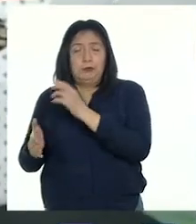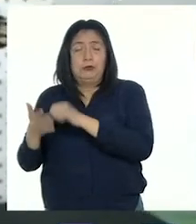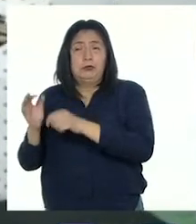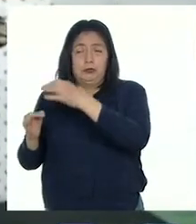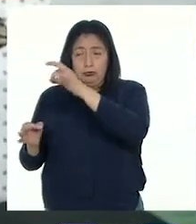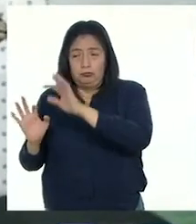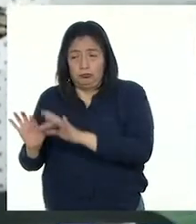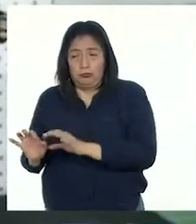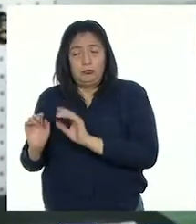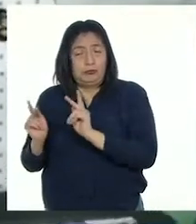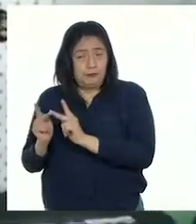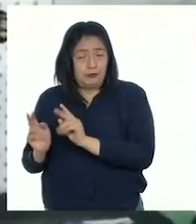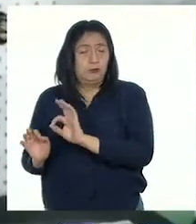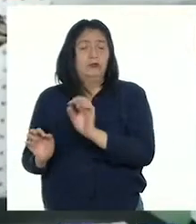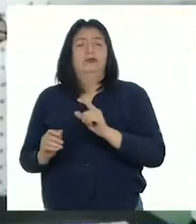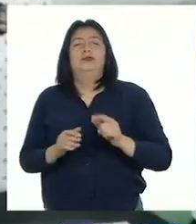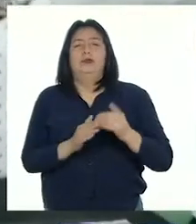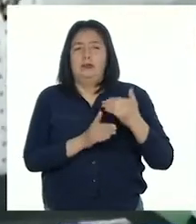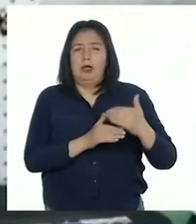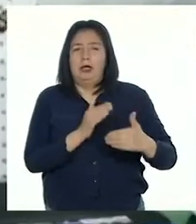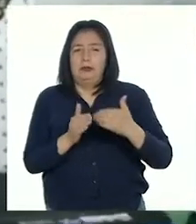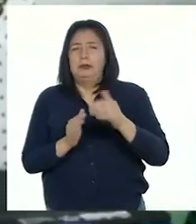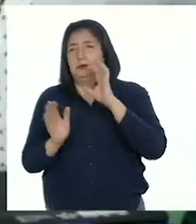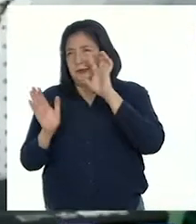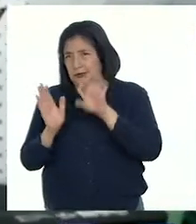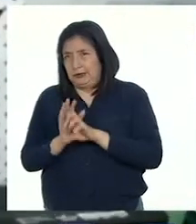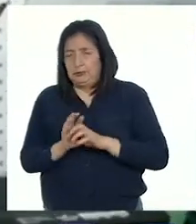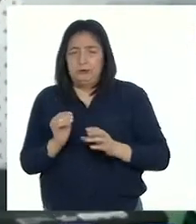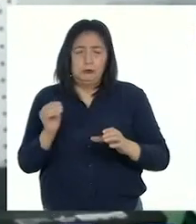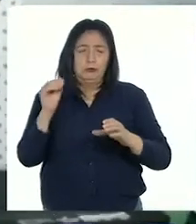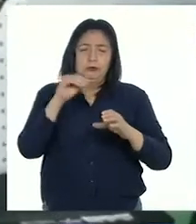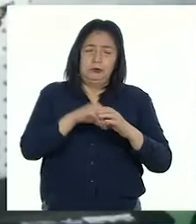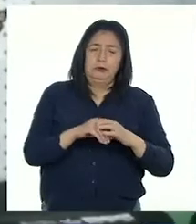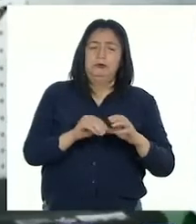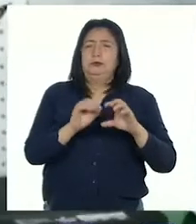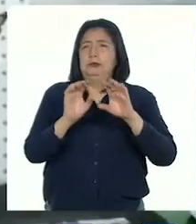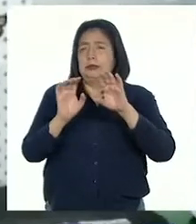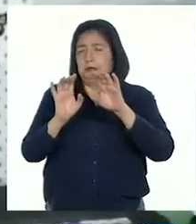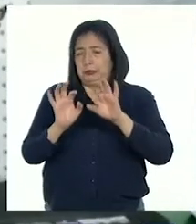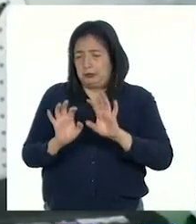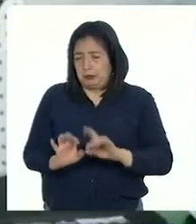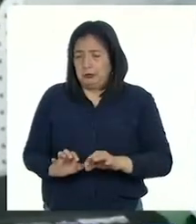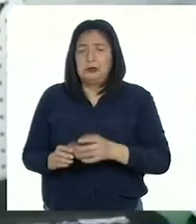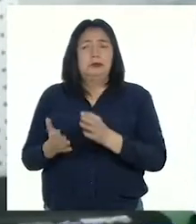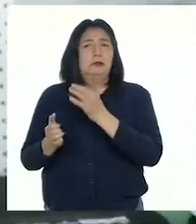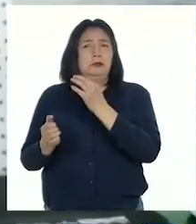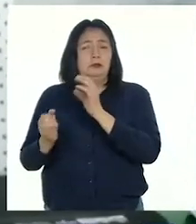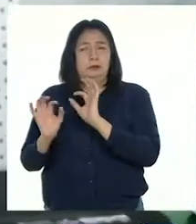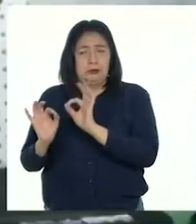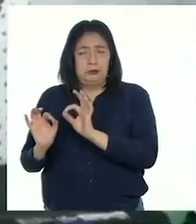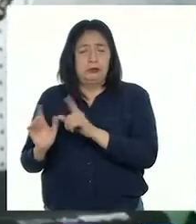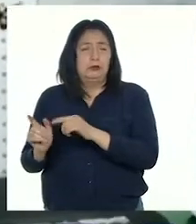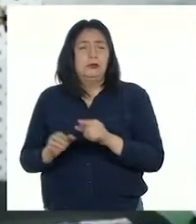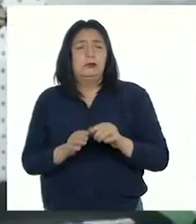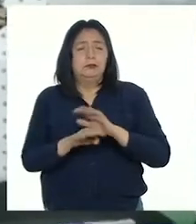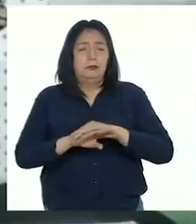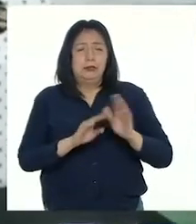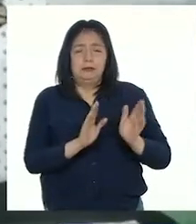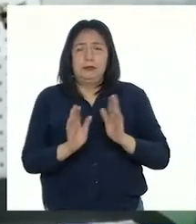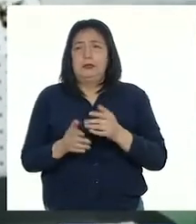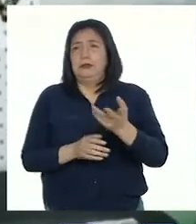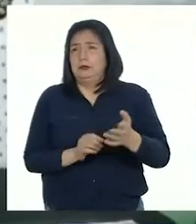también algunos avances que hice. Por ejemplo, incluí mi texto final, la planificación y el borrador.